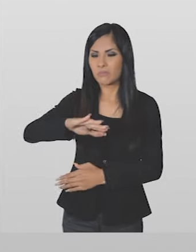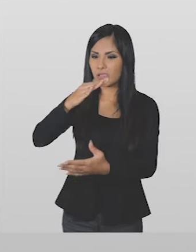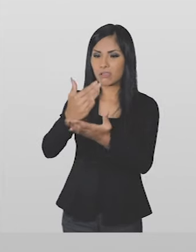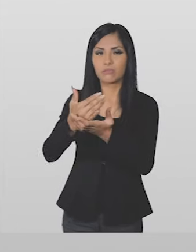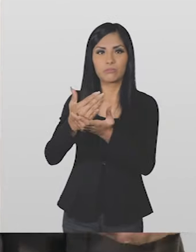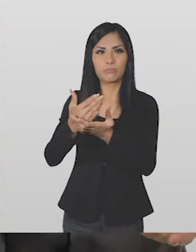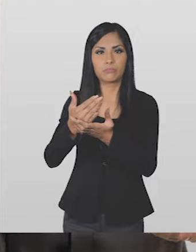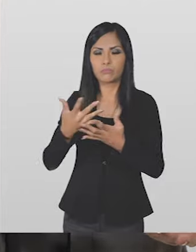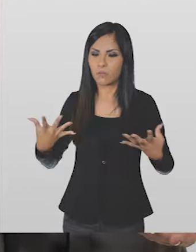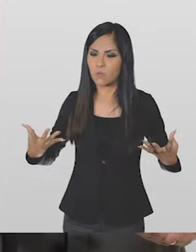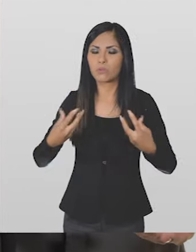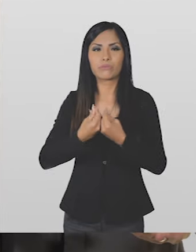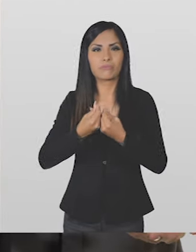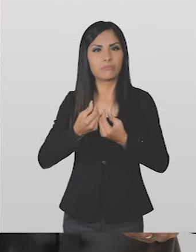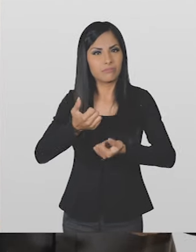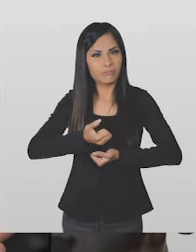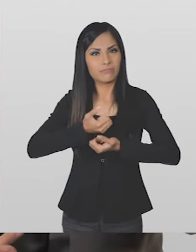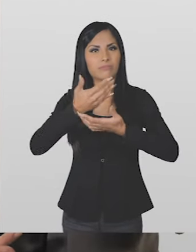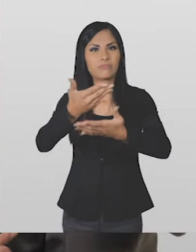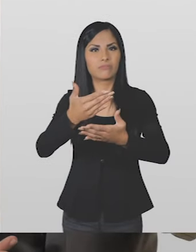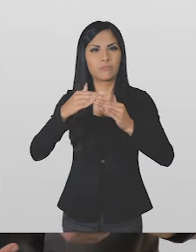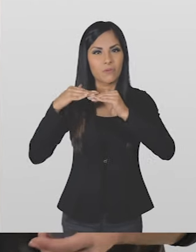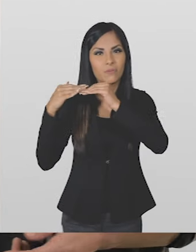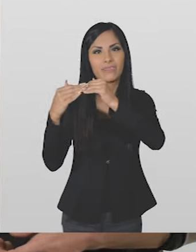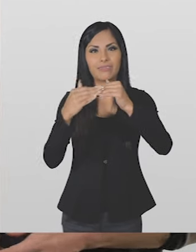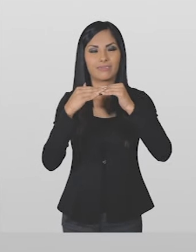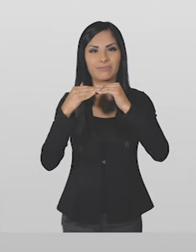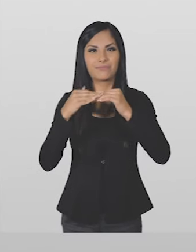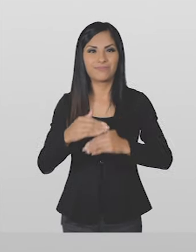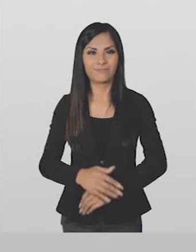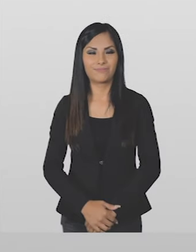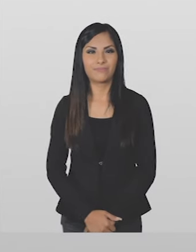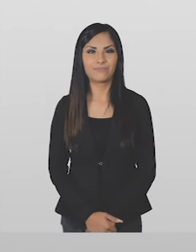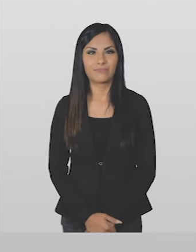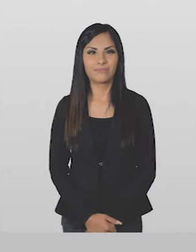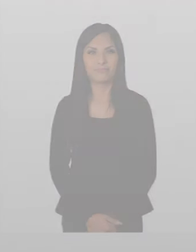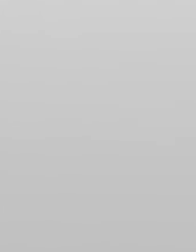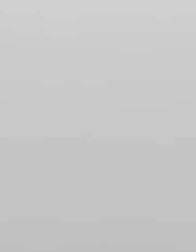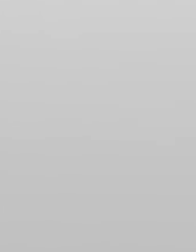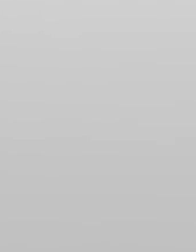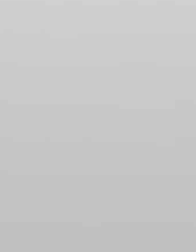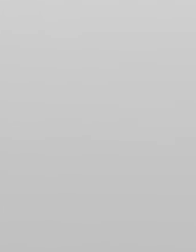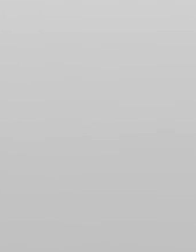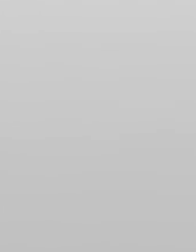Acabemos con ella. Por la igualdad, suma tu voz. Instituto Electoral del Estado de Guanajuato. Instituto Electoral